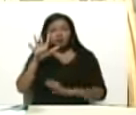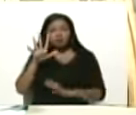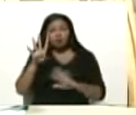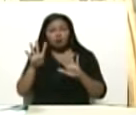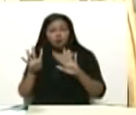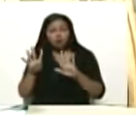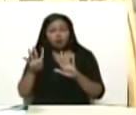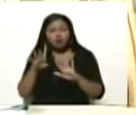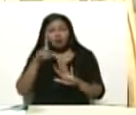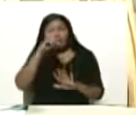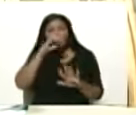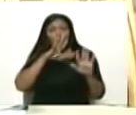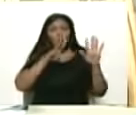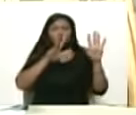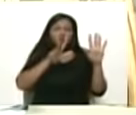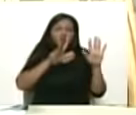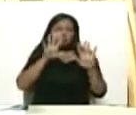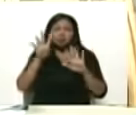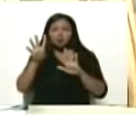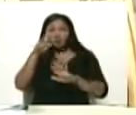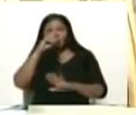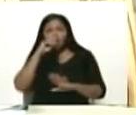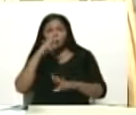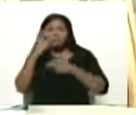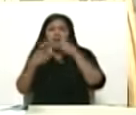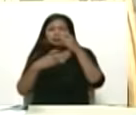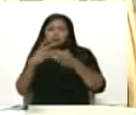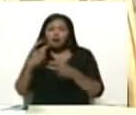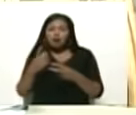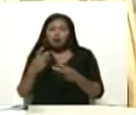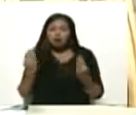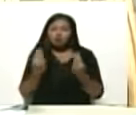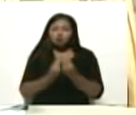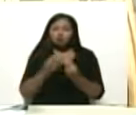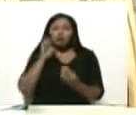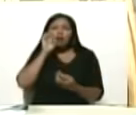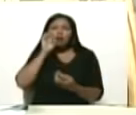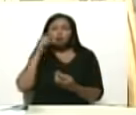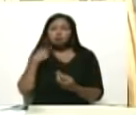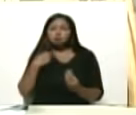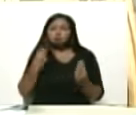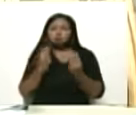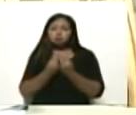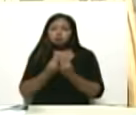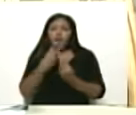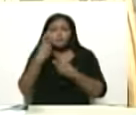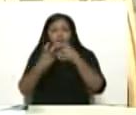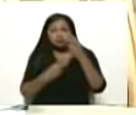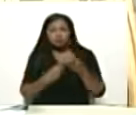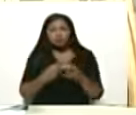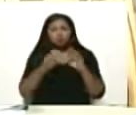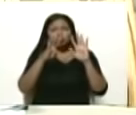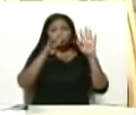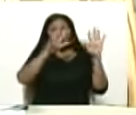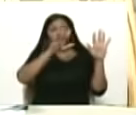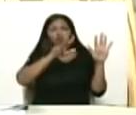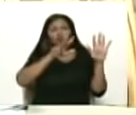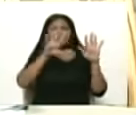fuimos a visitarlo Evo y yo por sus ochenta y nueve años